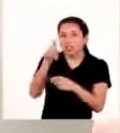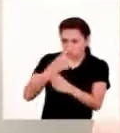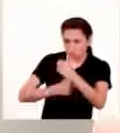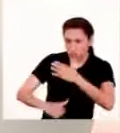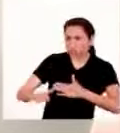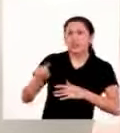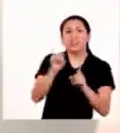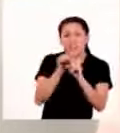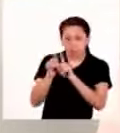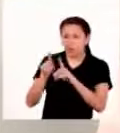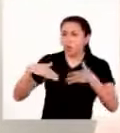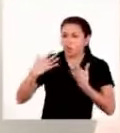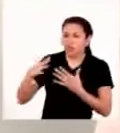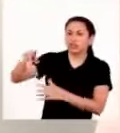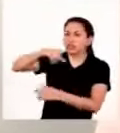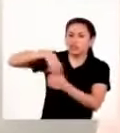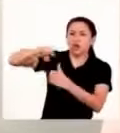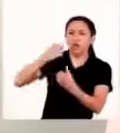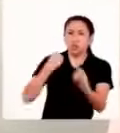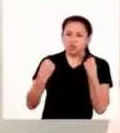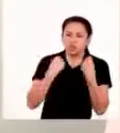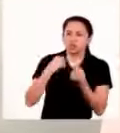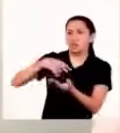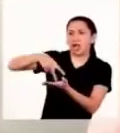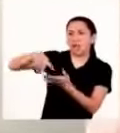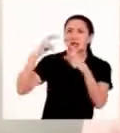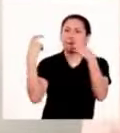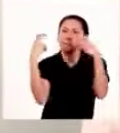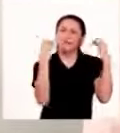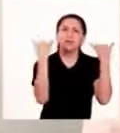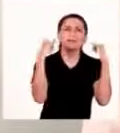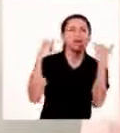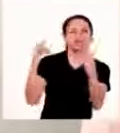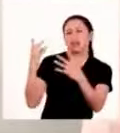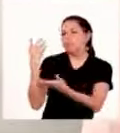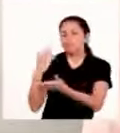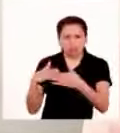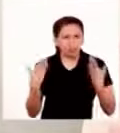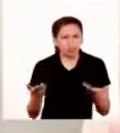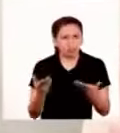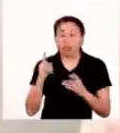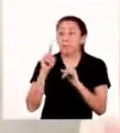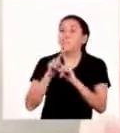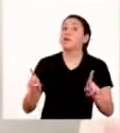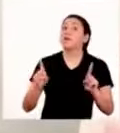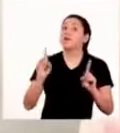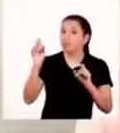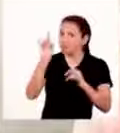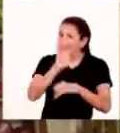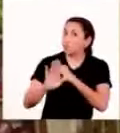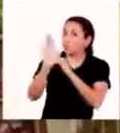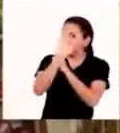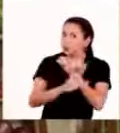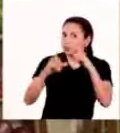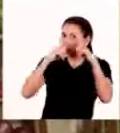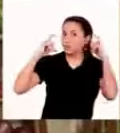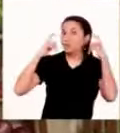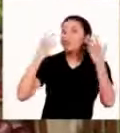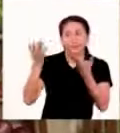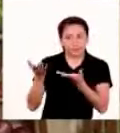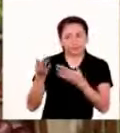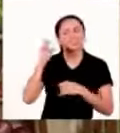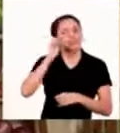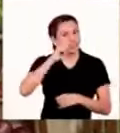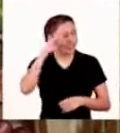los chicos tal vez puede practicar alguna actividad física no sé salir darnos una vueltita por el barrio pero eso sí bien protegidos por favor así